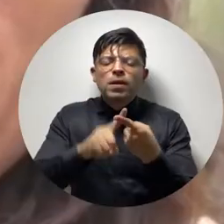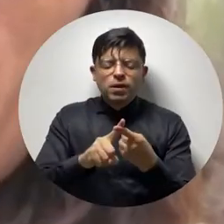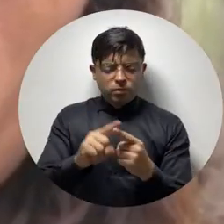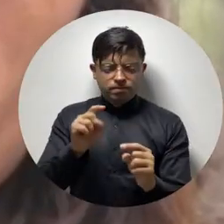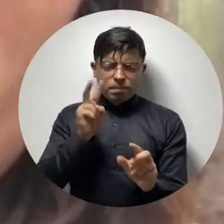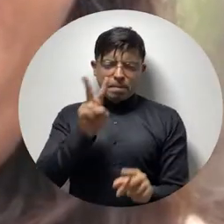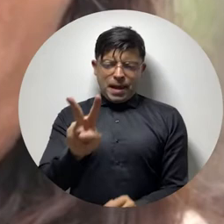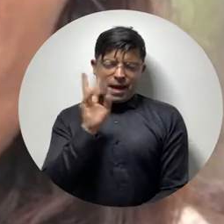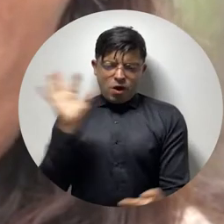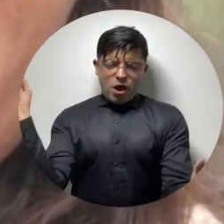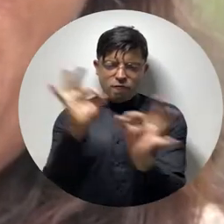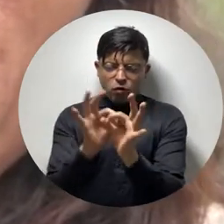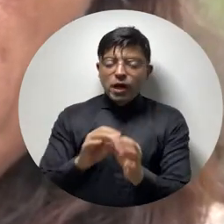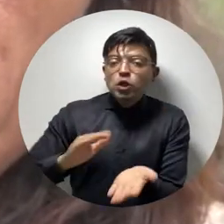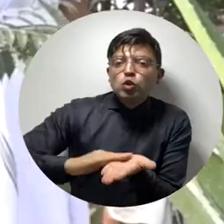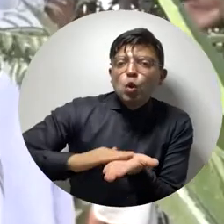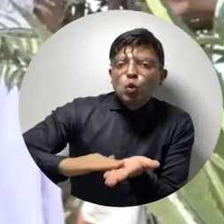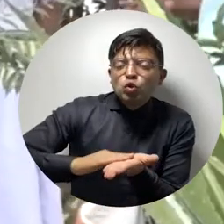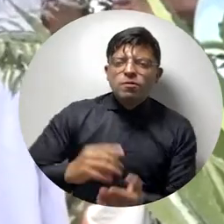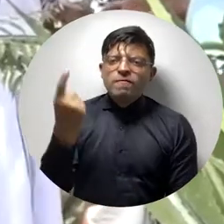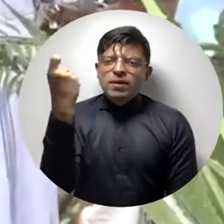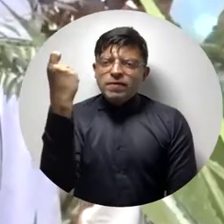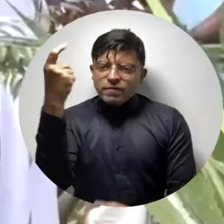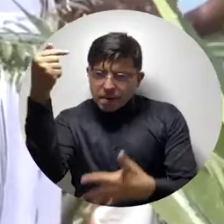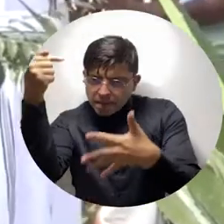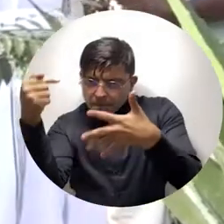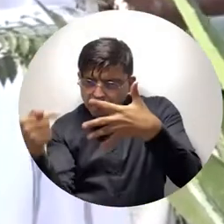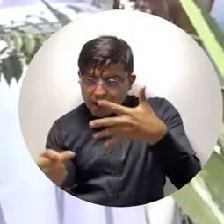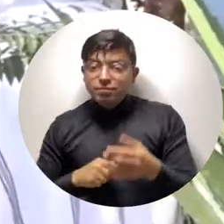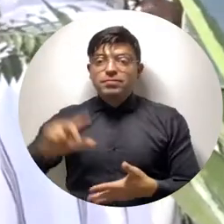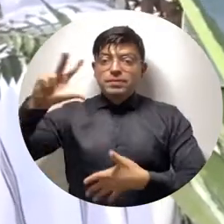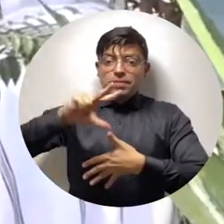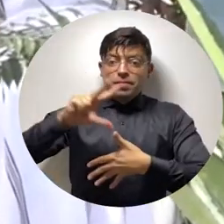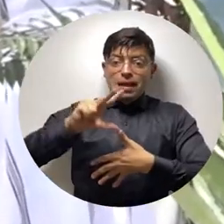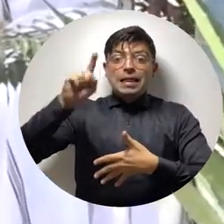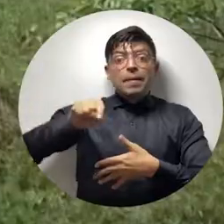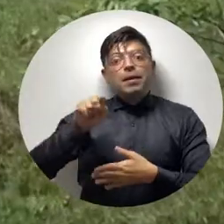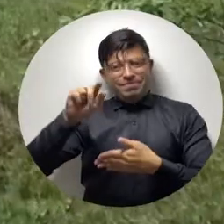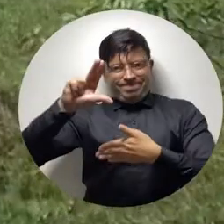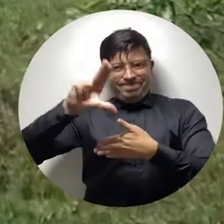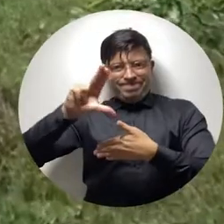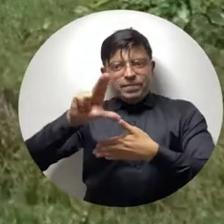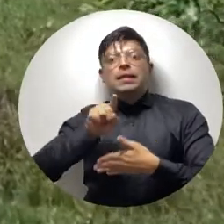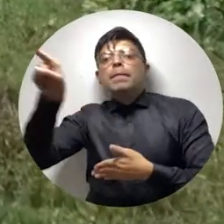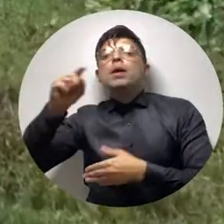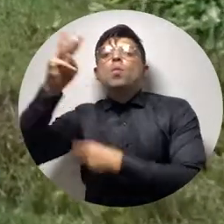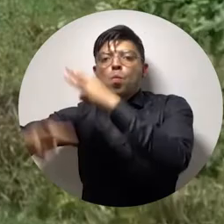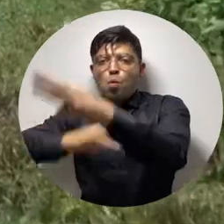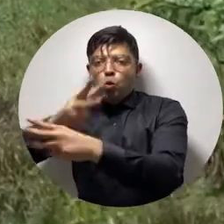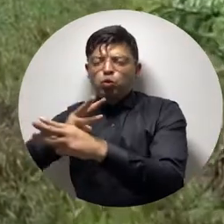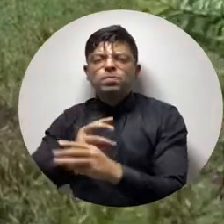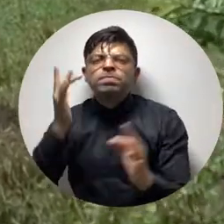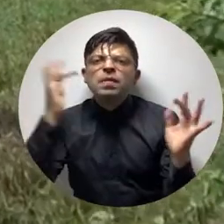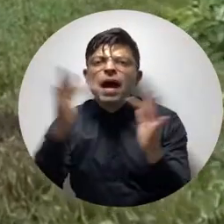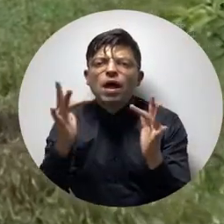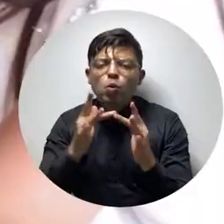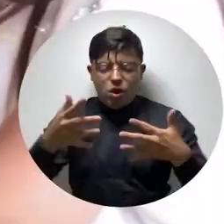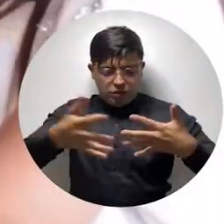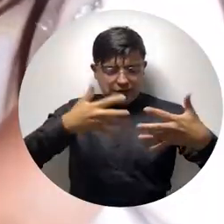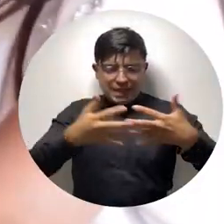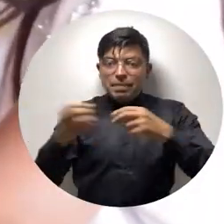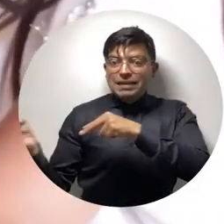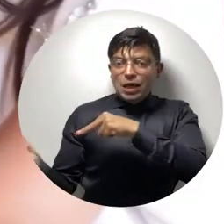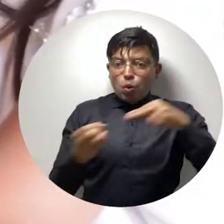solución de los grandes pendientes que tenemos en América Latina y el mundo en relación a los